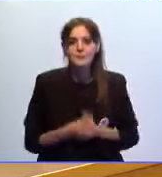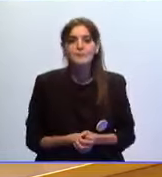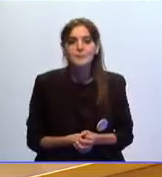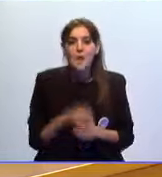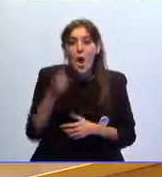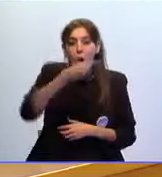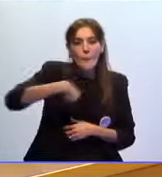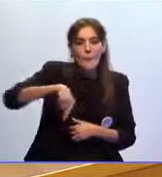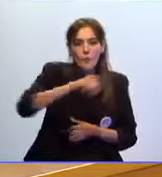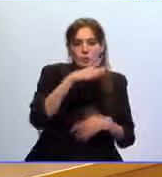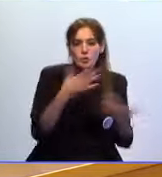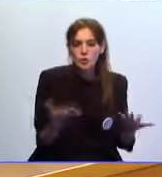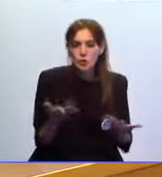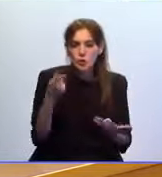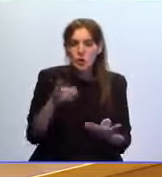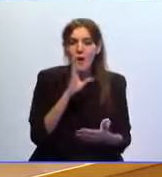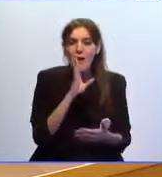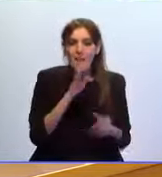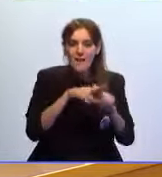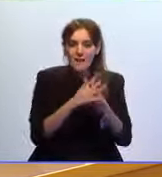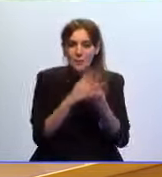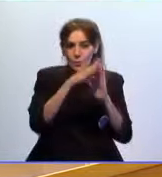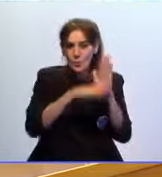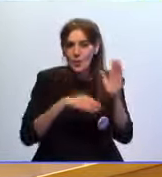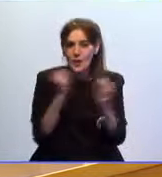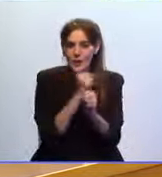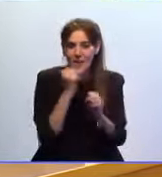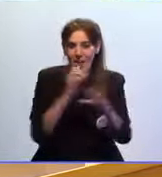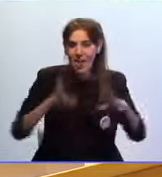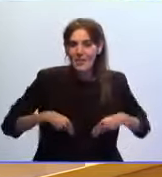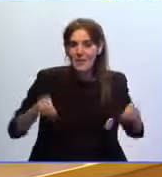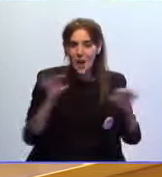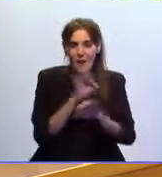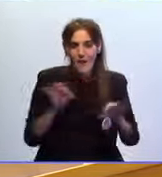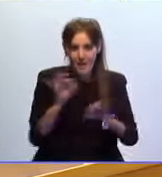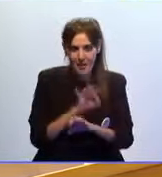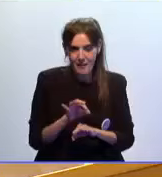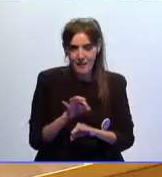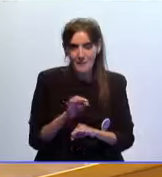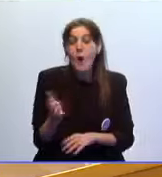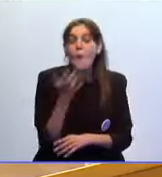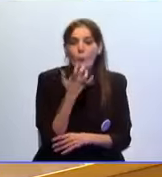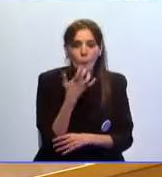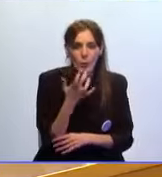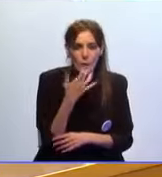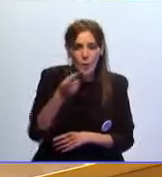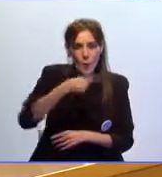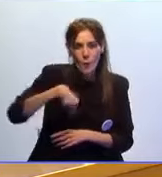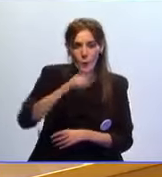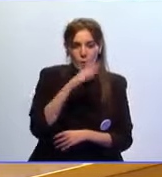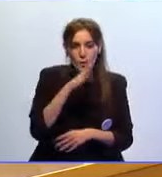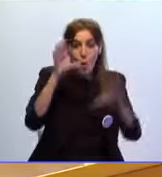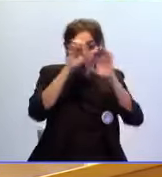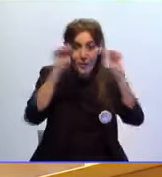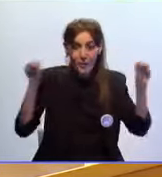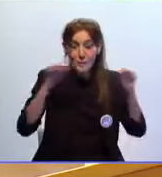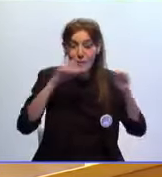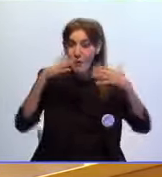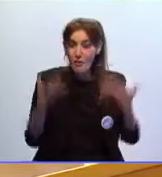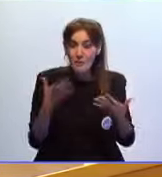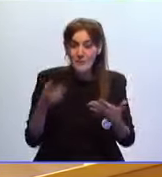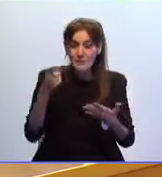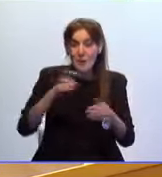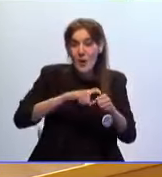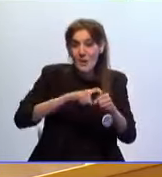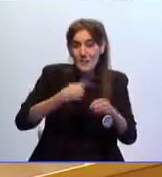Ustedes siguen manteniendo estas condiciones laborales inaceptables. Por ejemplo, mantienen a la Guardia Civil bajo el